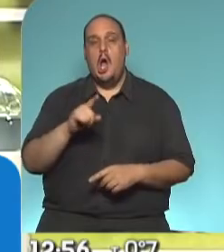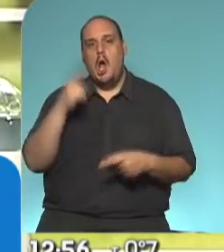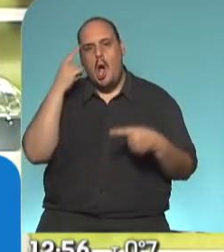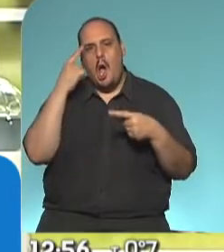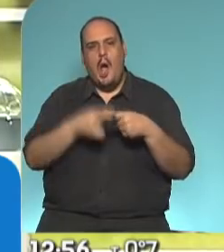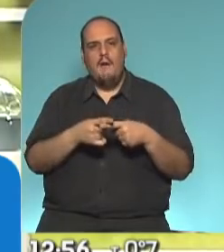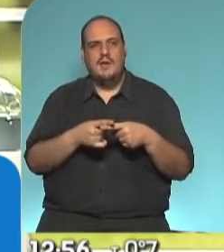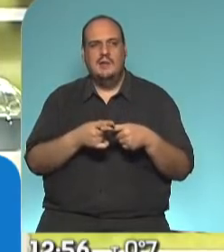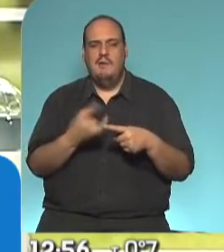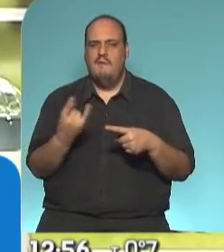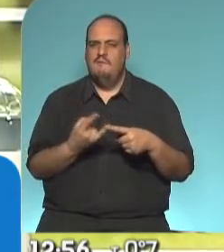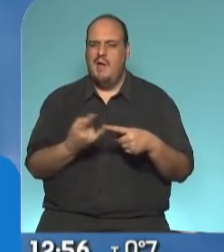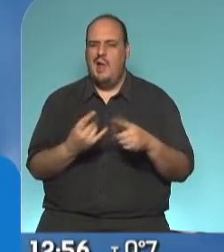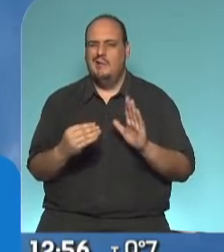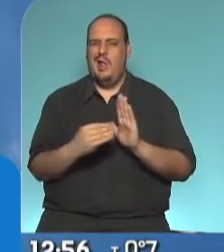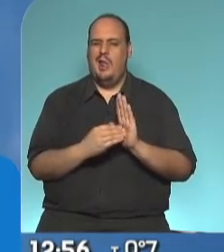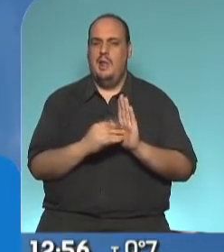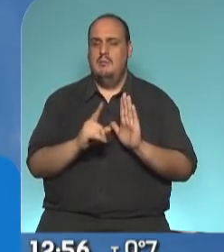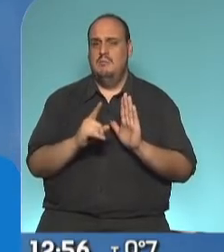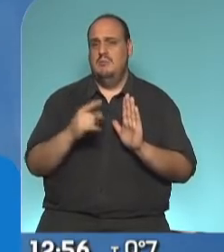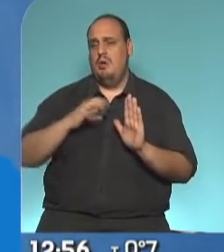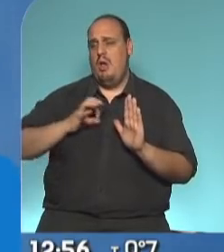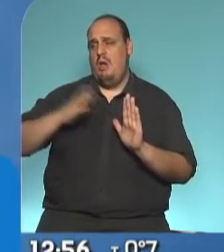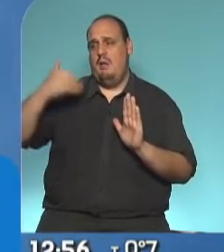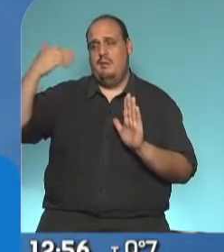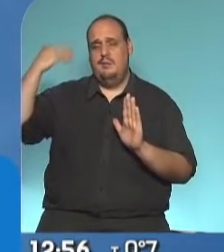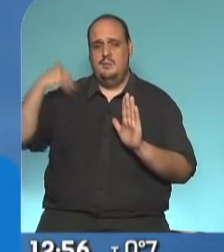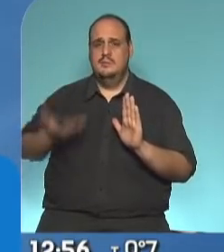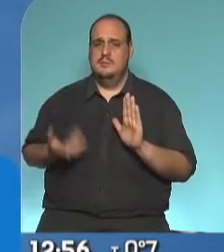absolutamente falsos como ocurrieron en los últimos años.